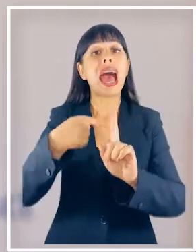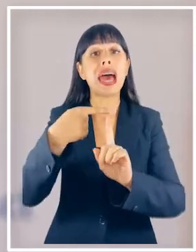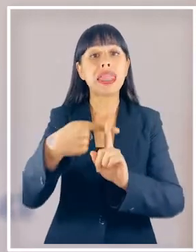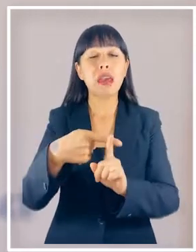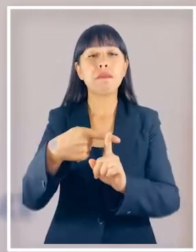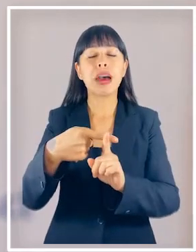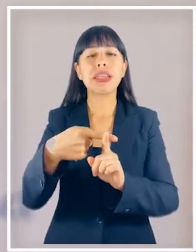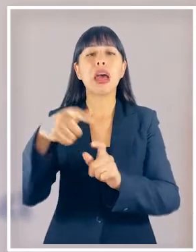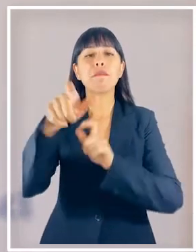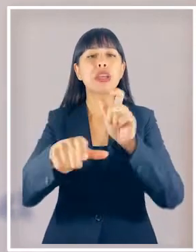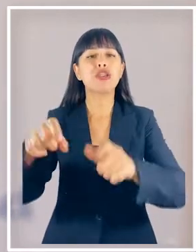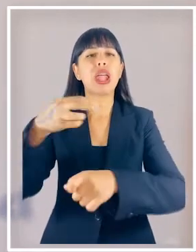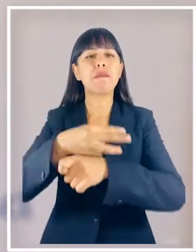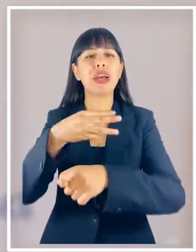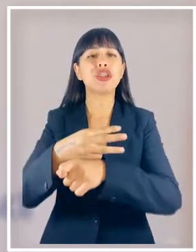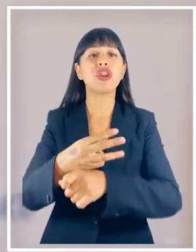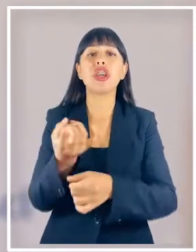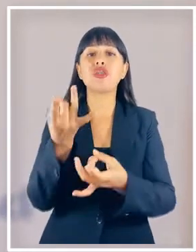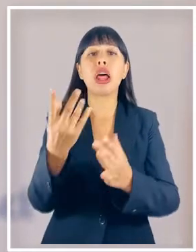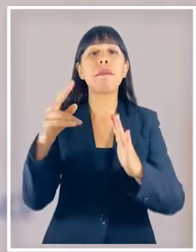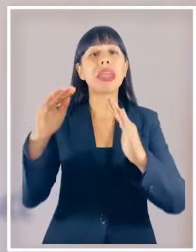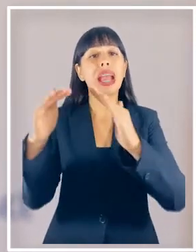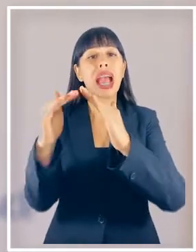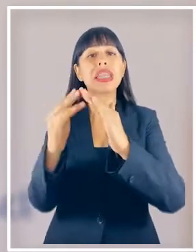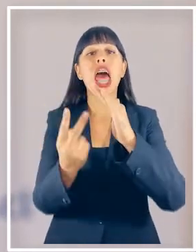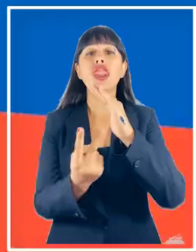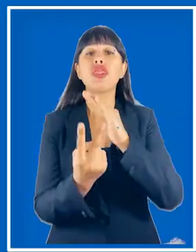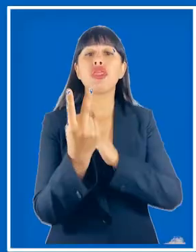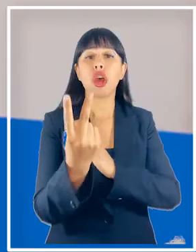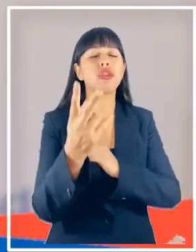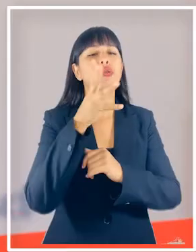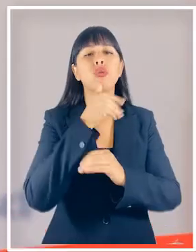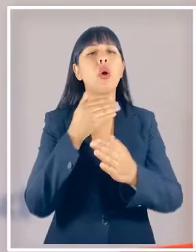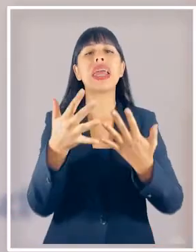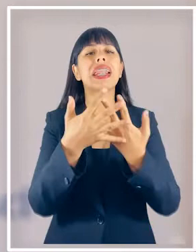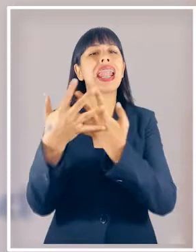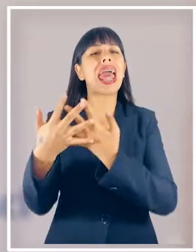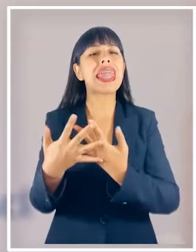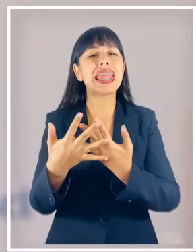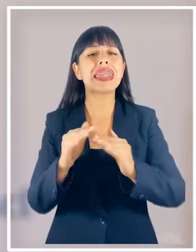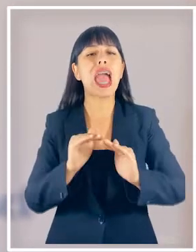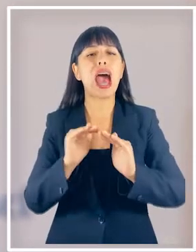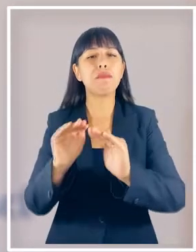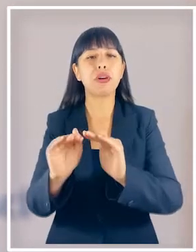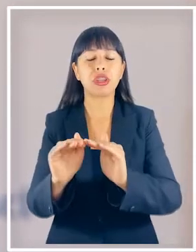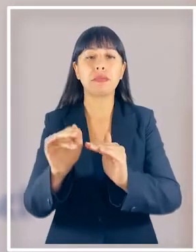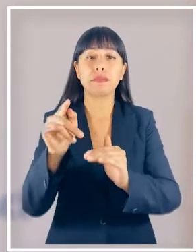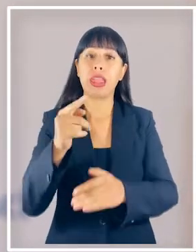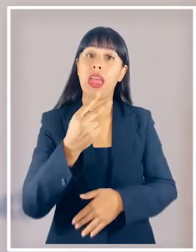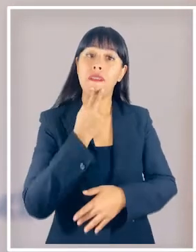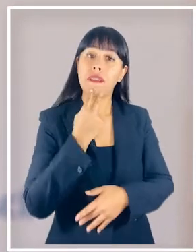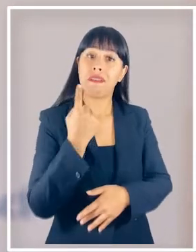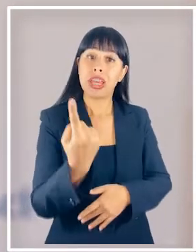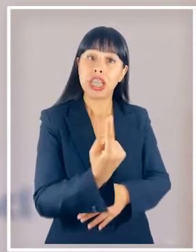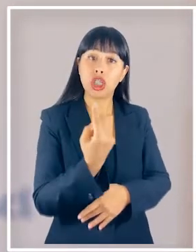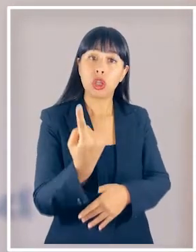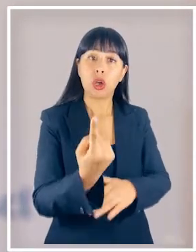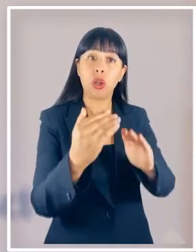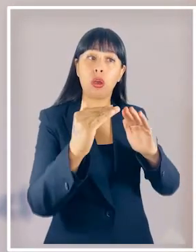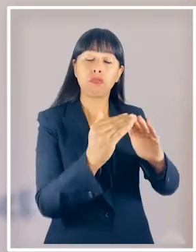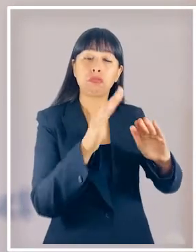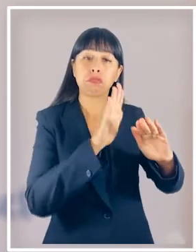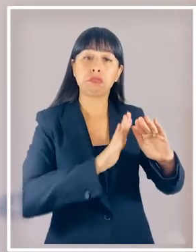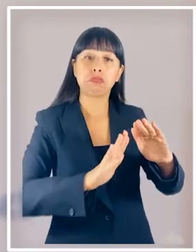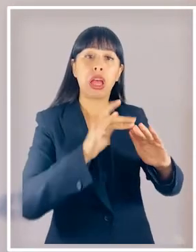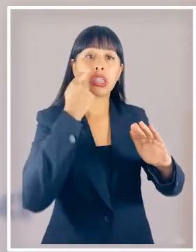que viven en hogares bipersonales y no cuentan con redes de apoyo si bien el hecho de vivir solo no significa